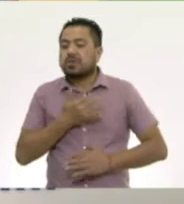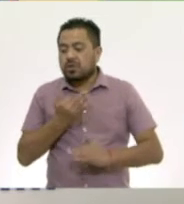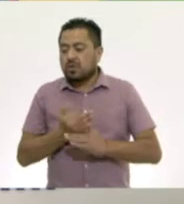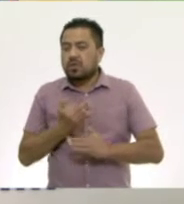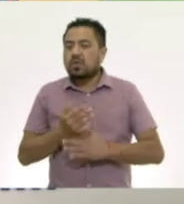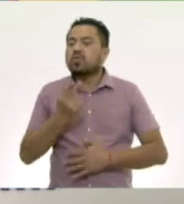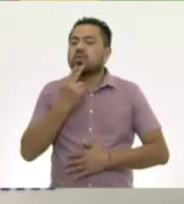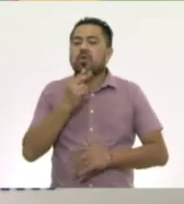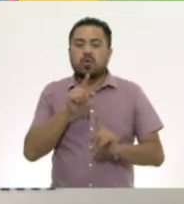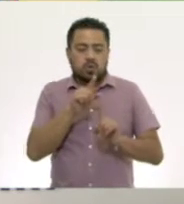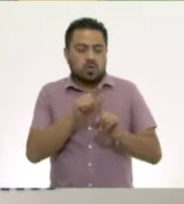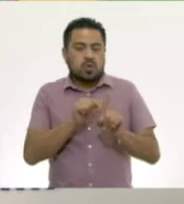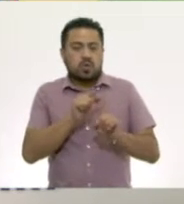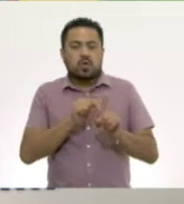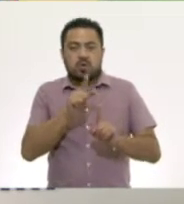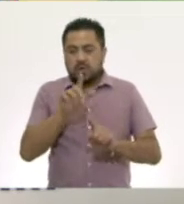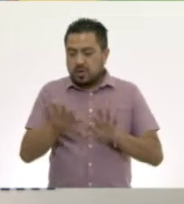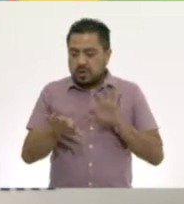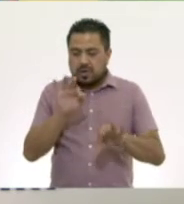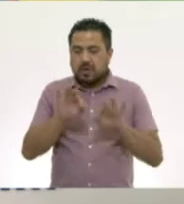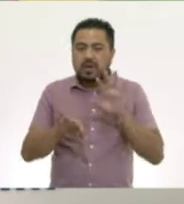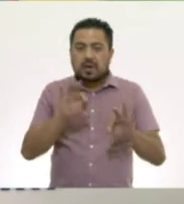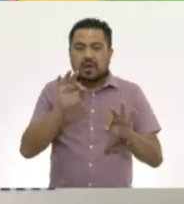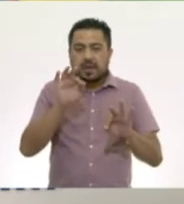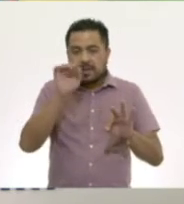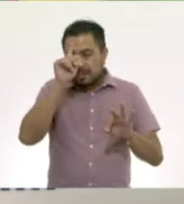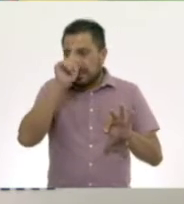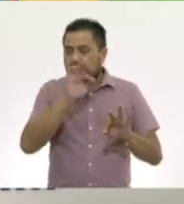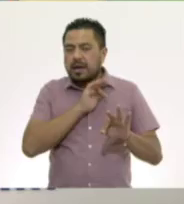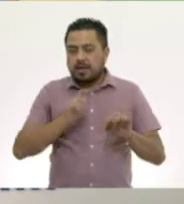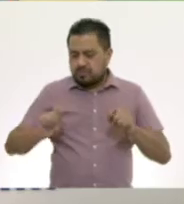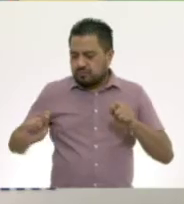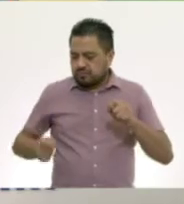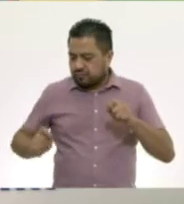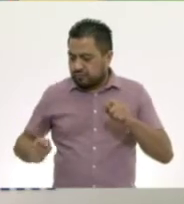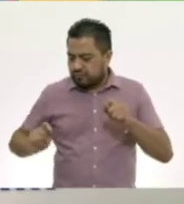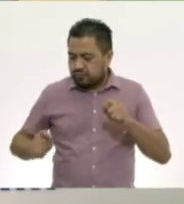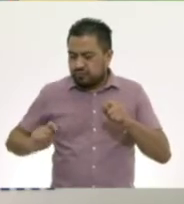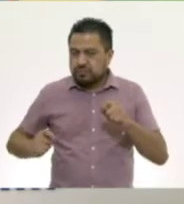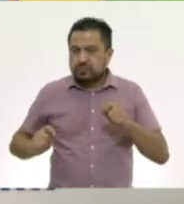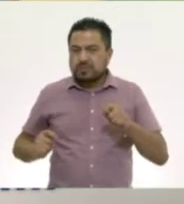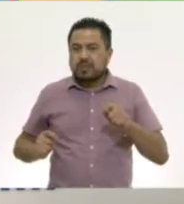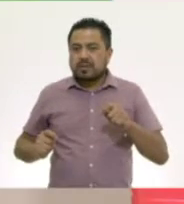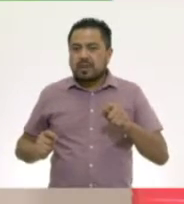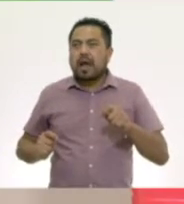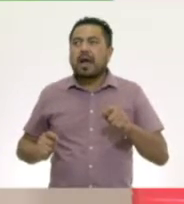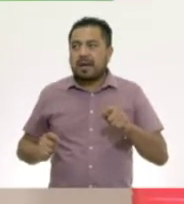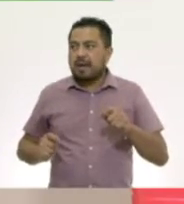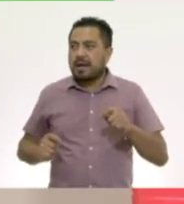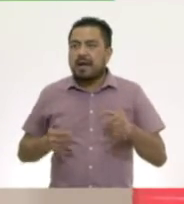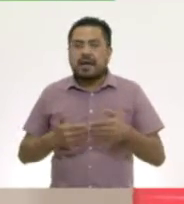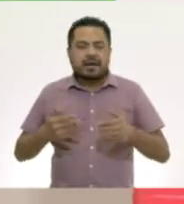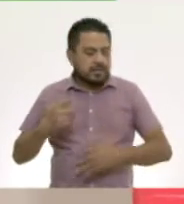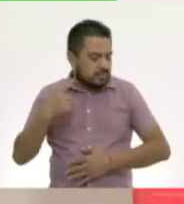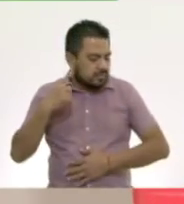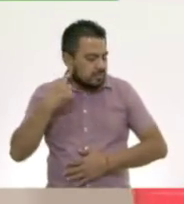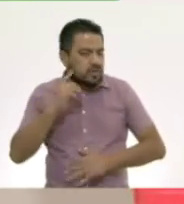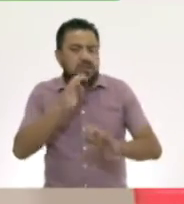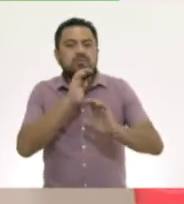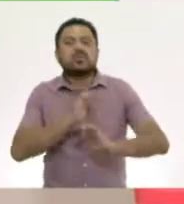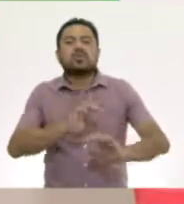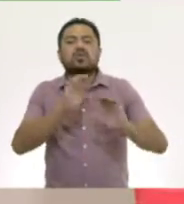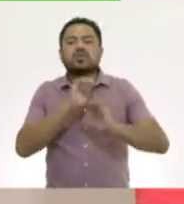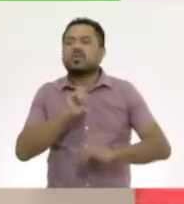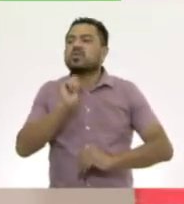utilizamos los colores que encontraste para percutir con ellos la lata? Ahora, sigamos el ritmo de la música